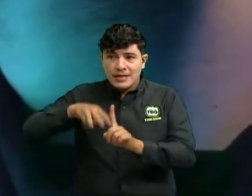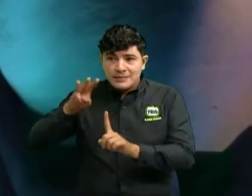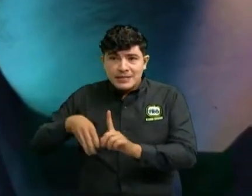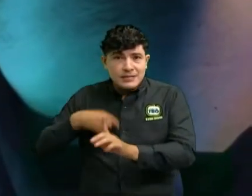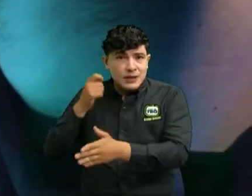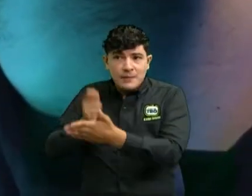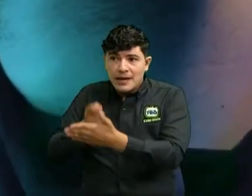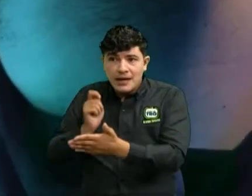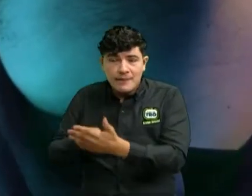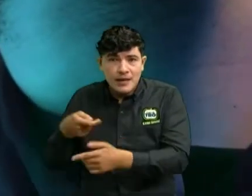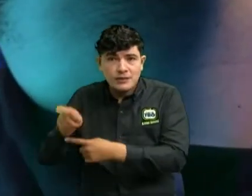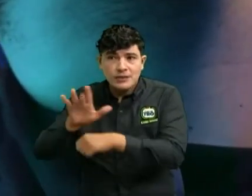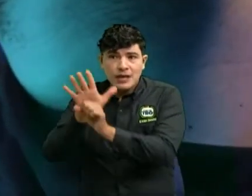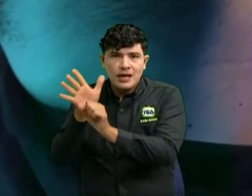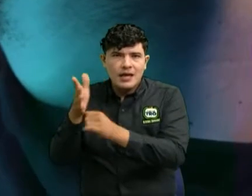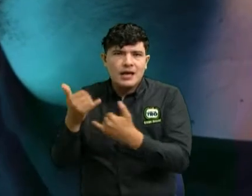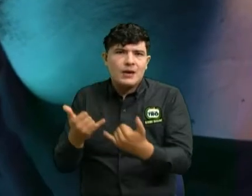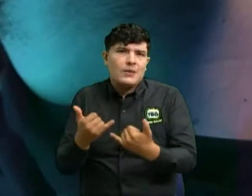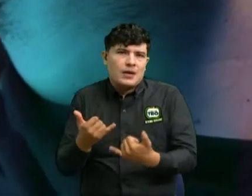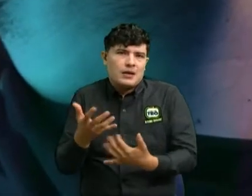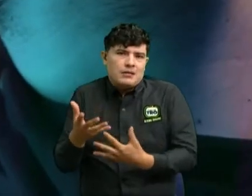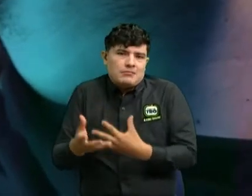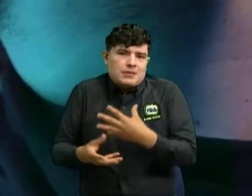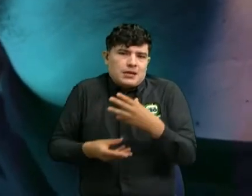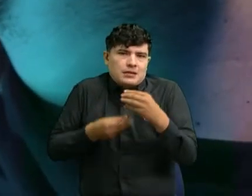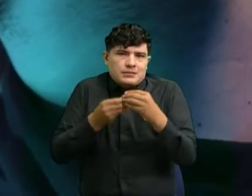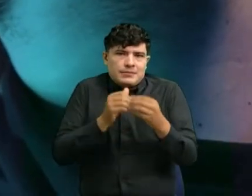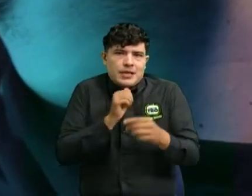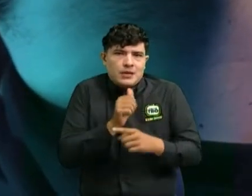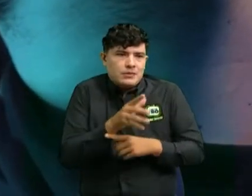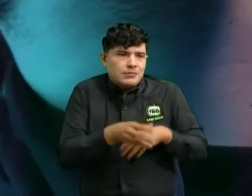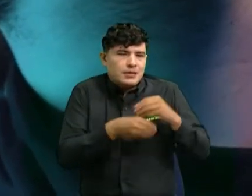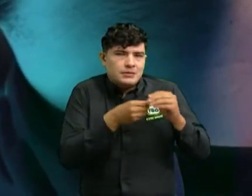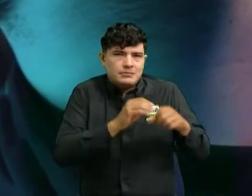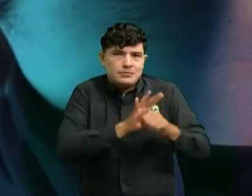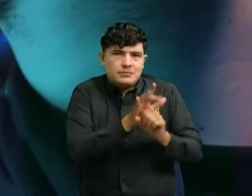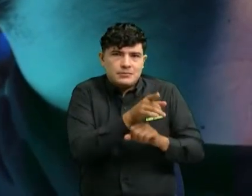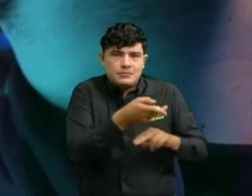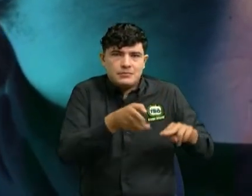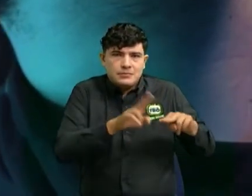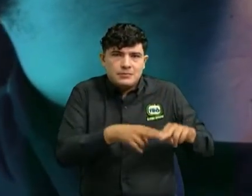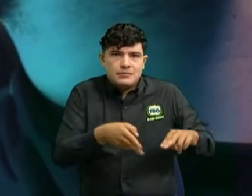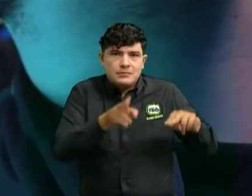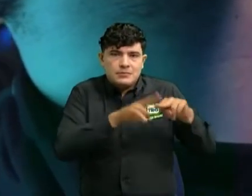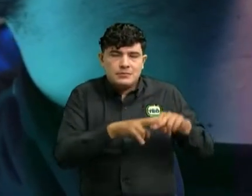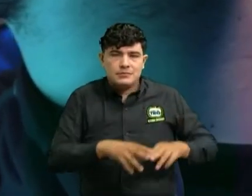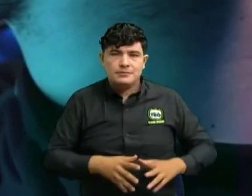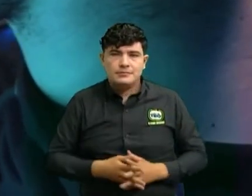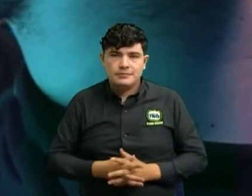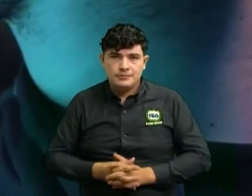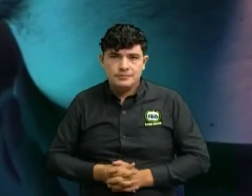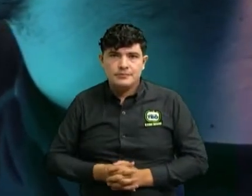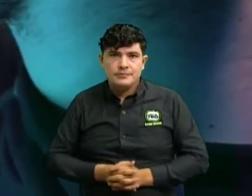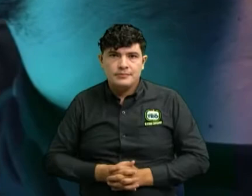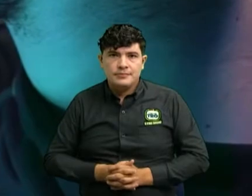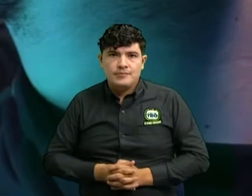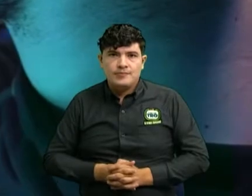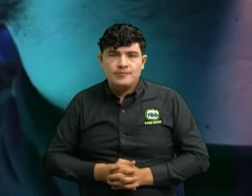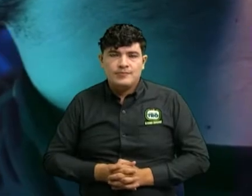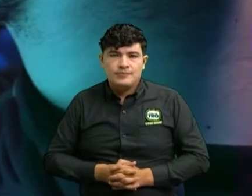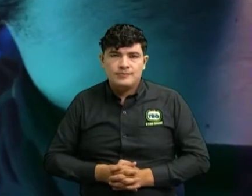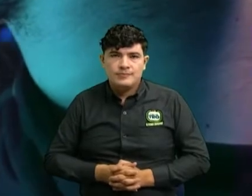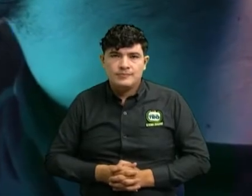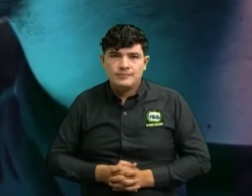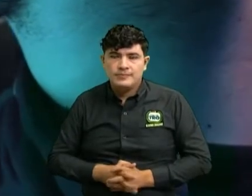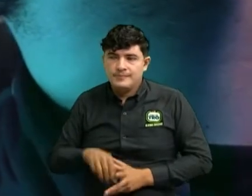durante la pandemia, pues, fue una proyección o una extensión del crédito adicional. Y